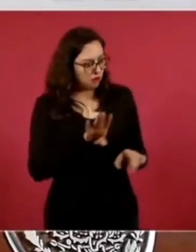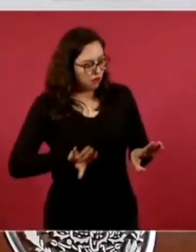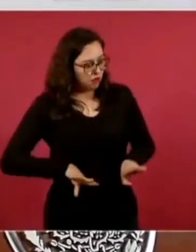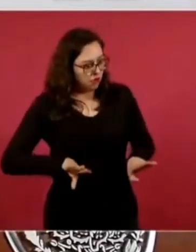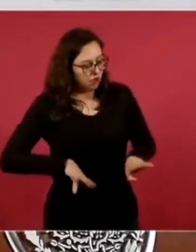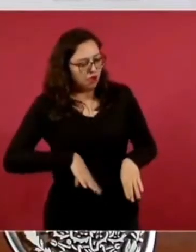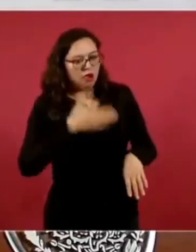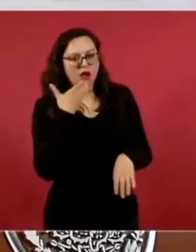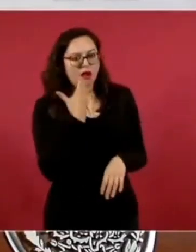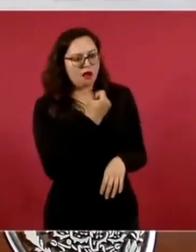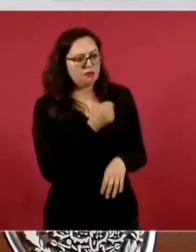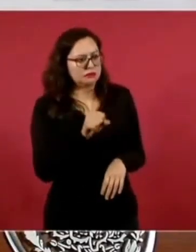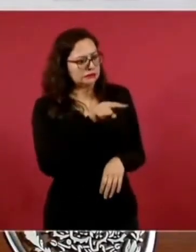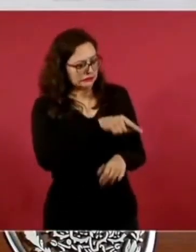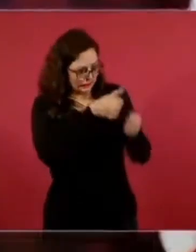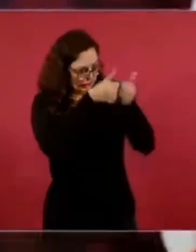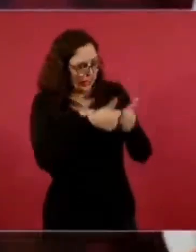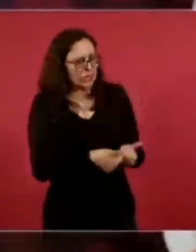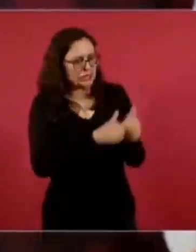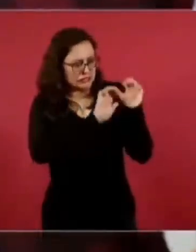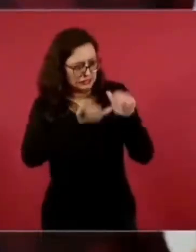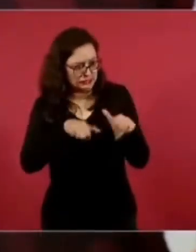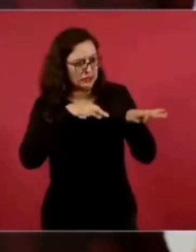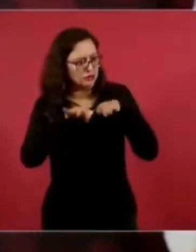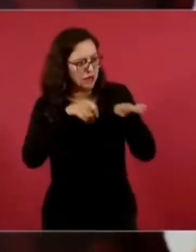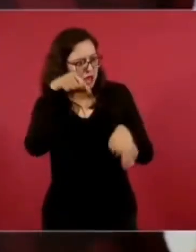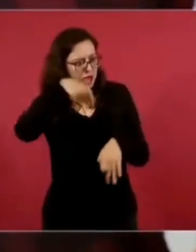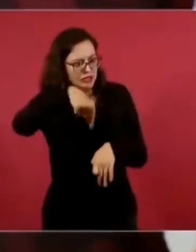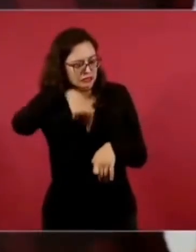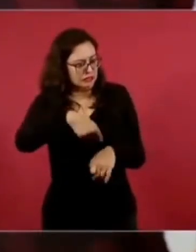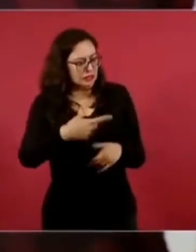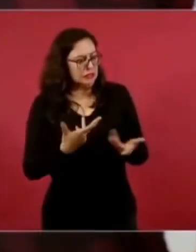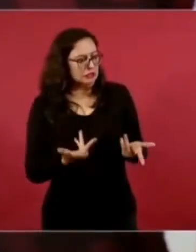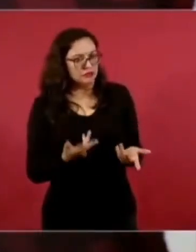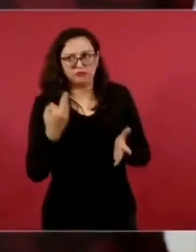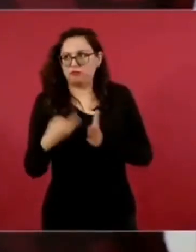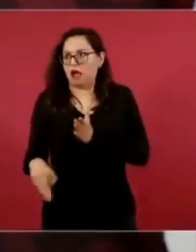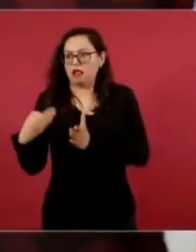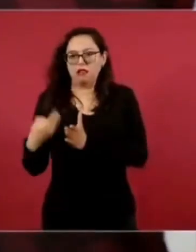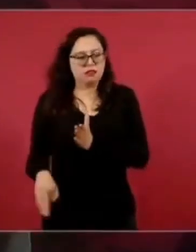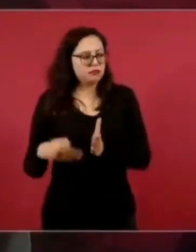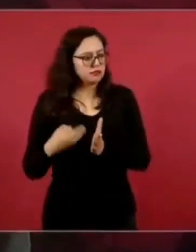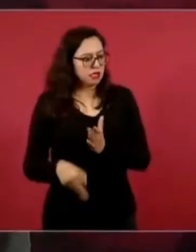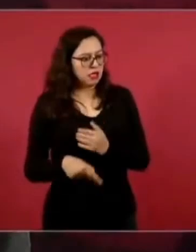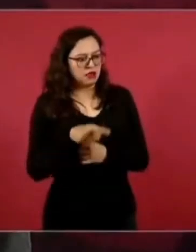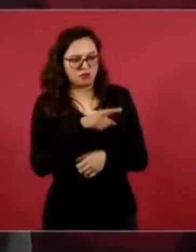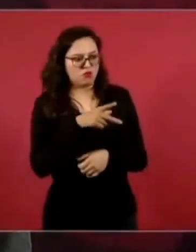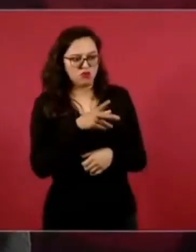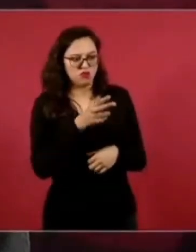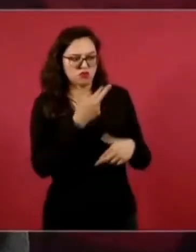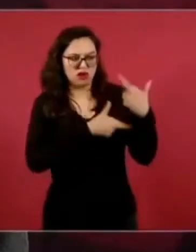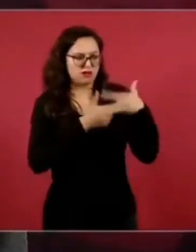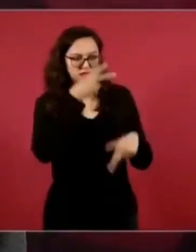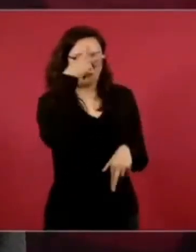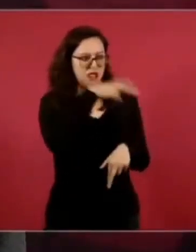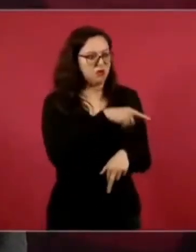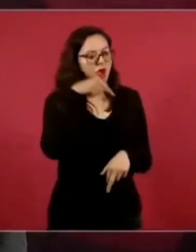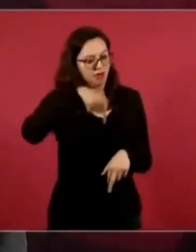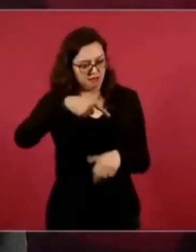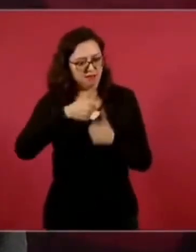porque no hay conductores para Europa.